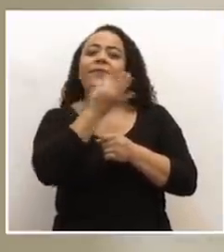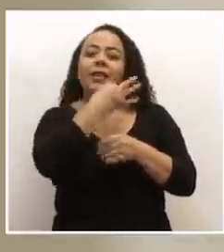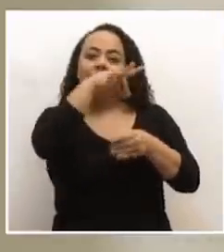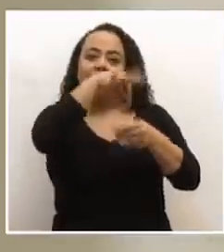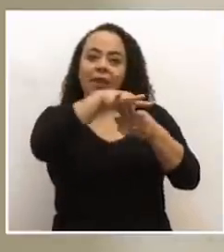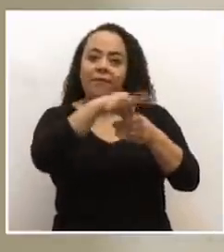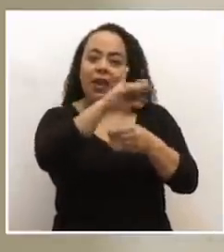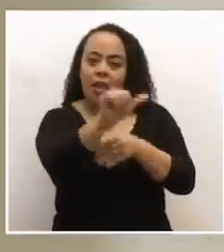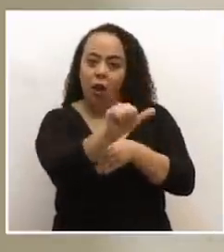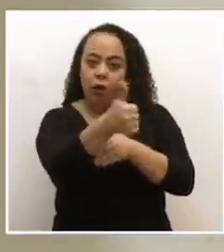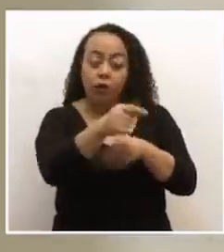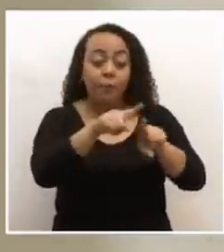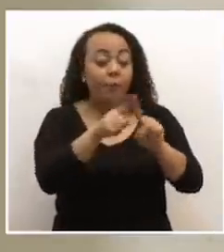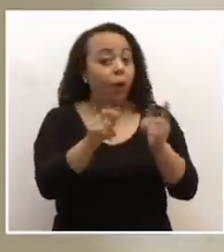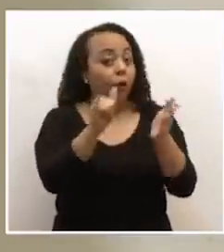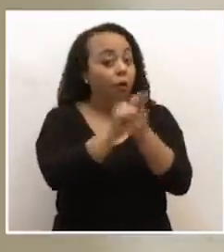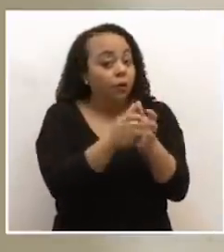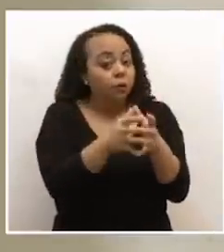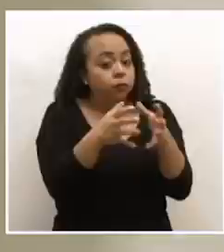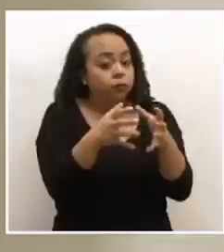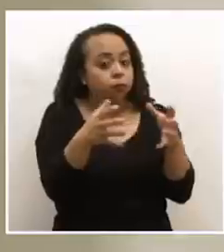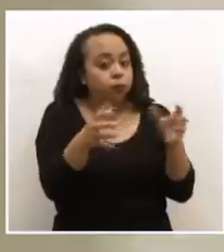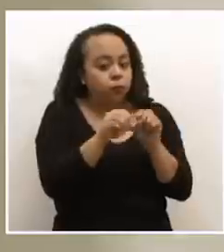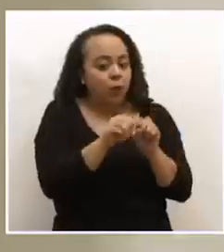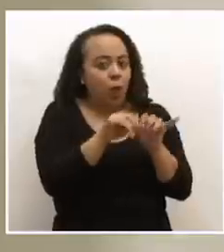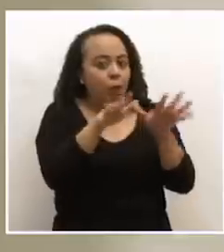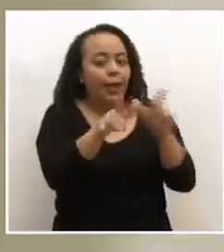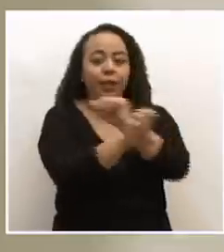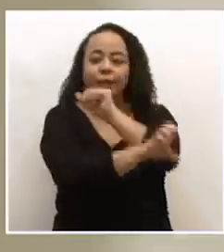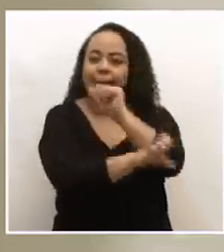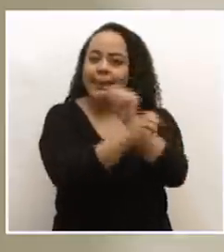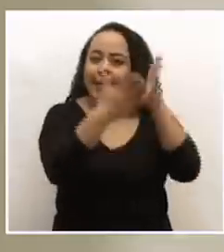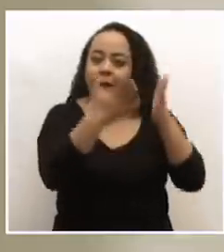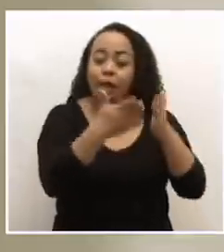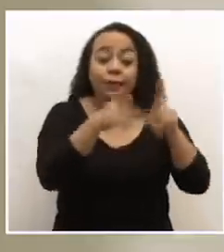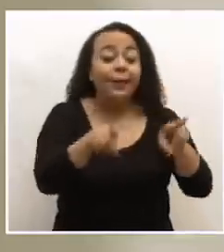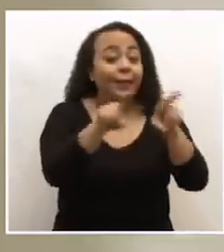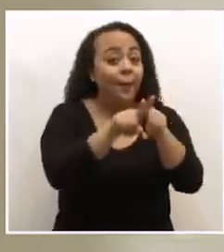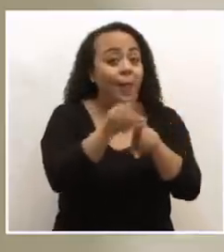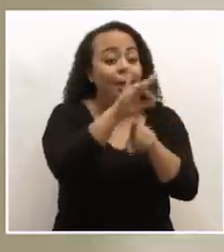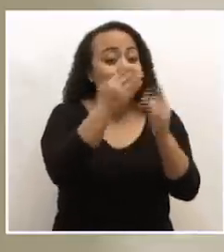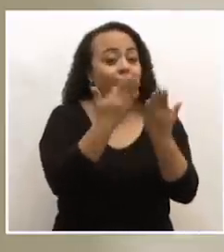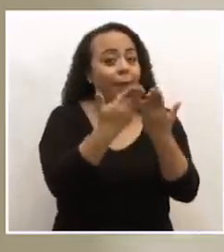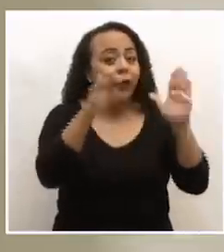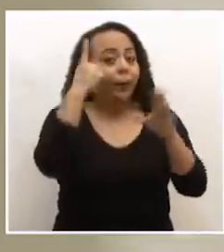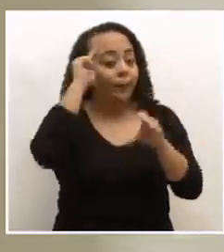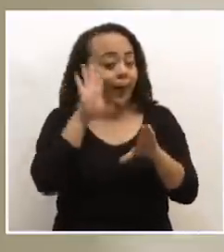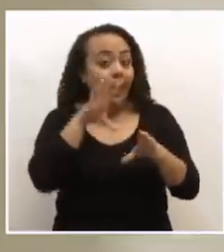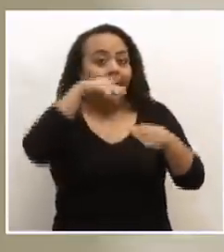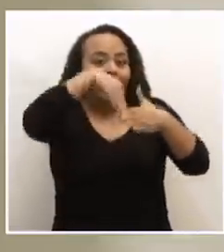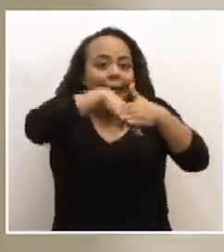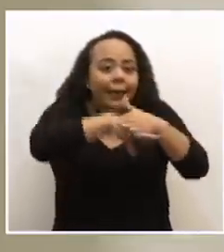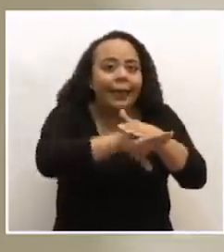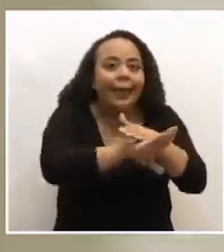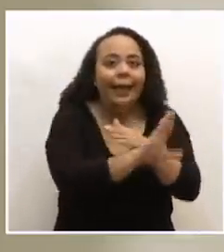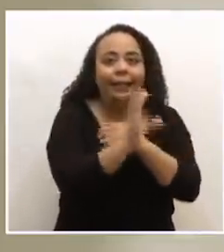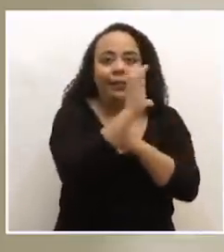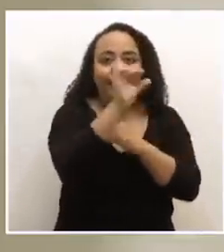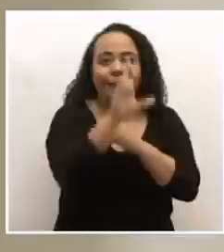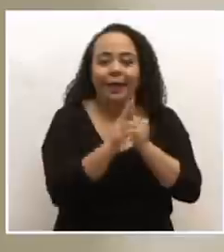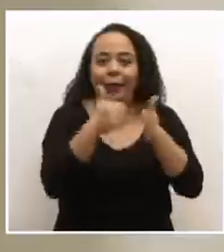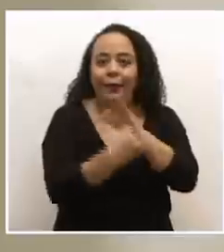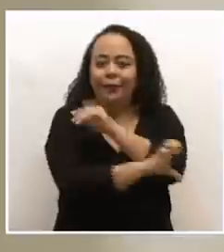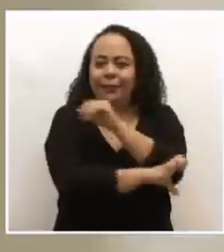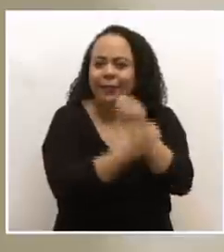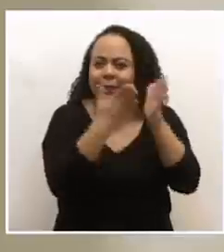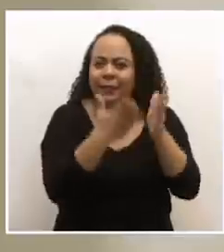y otros, pero con estos aumentos y contagios en extranjeros también y la apertura para el ingreso de nuevos extranjeros, ¿no se